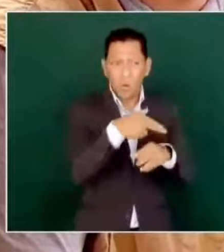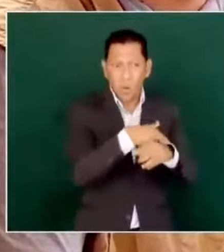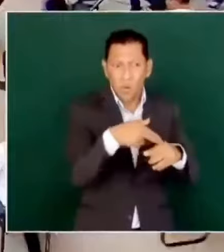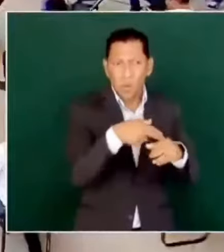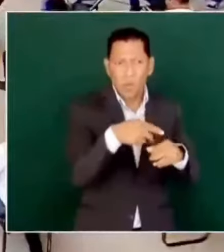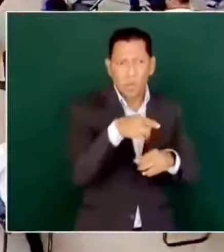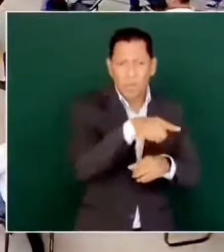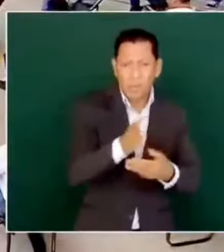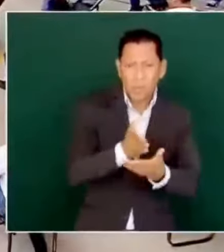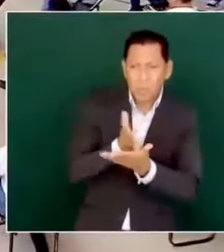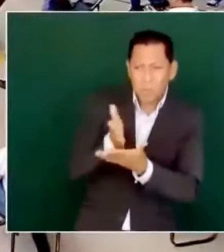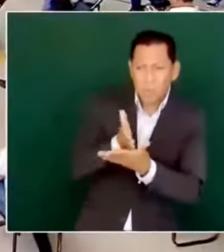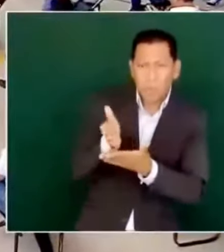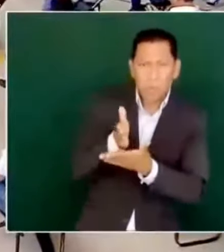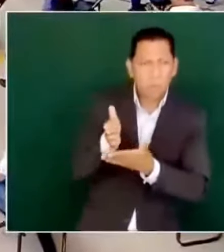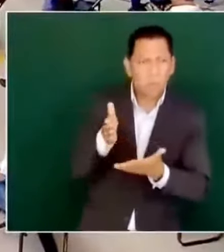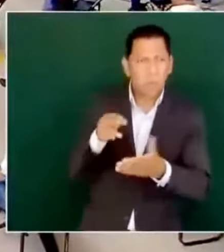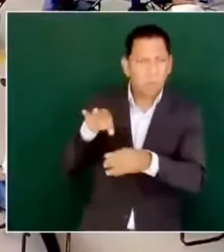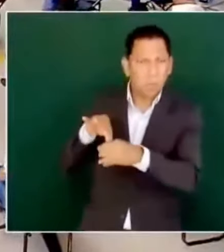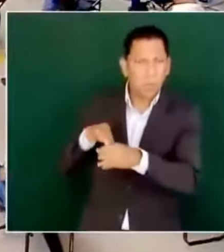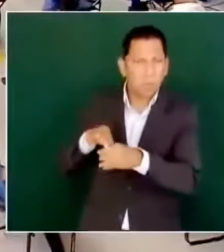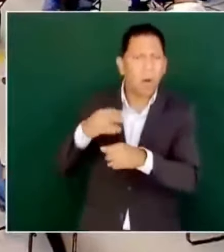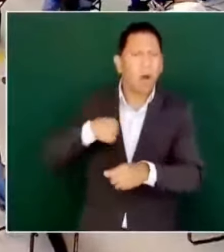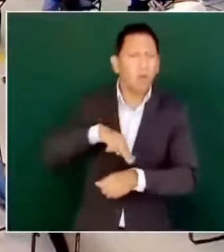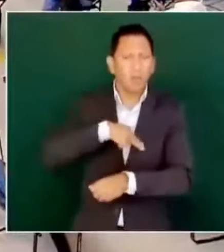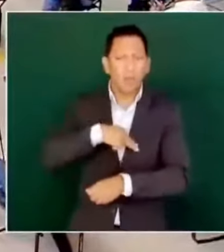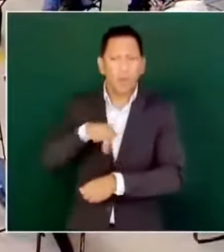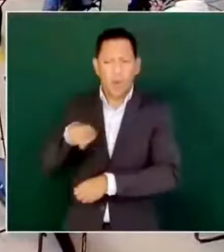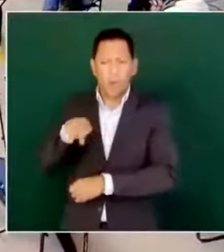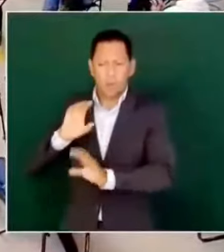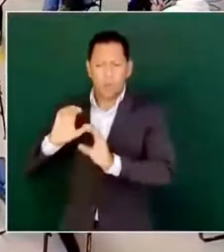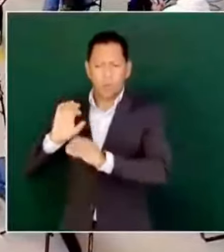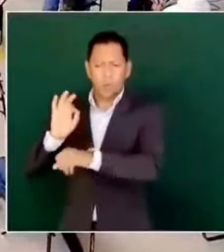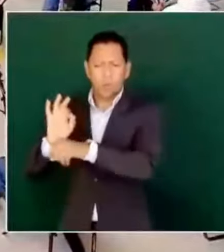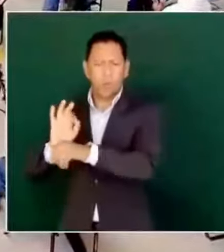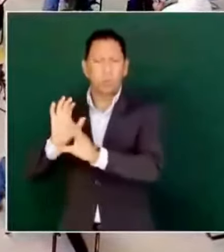trabajando en proteger a todos.